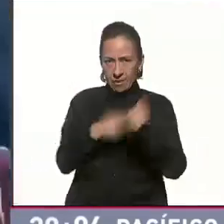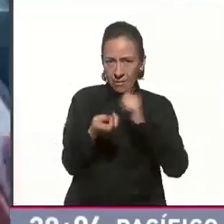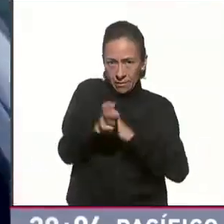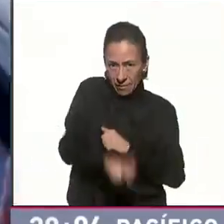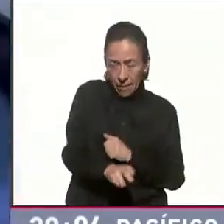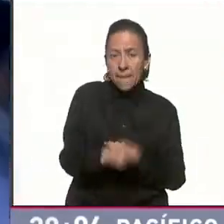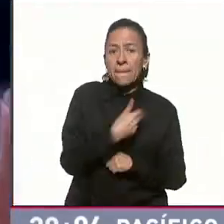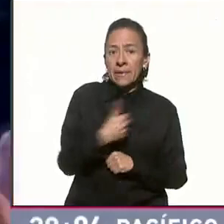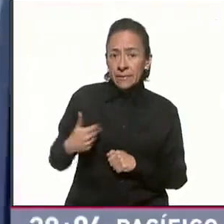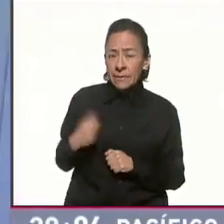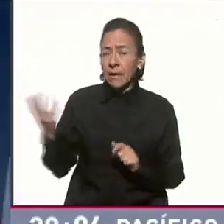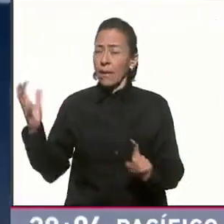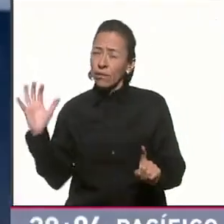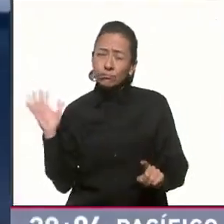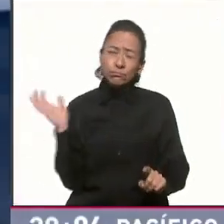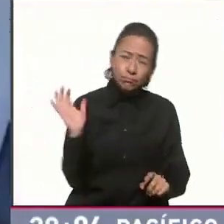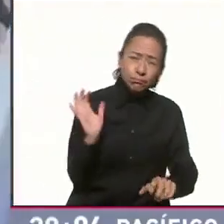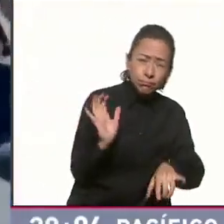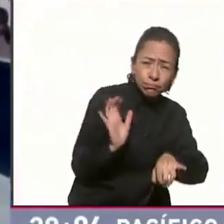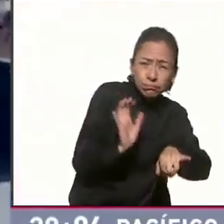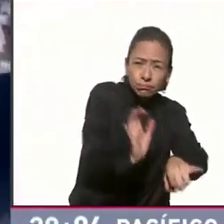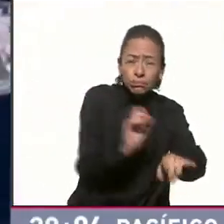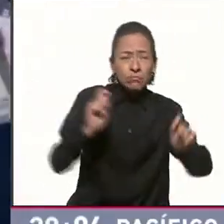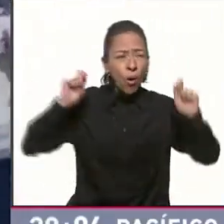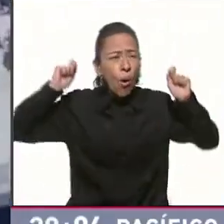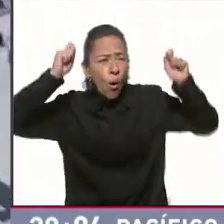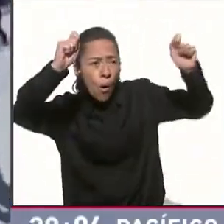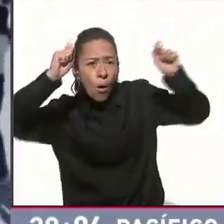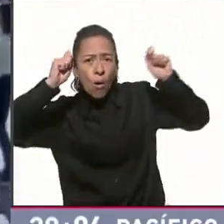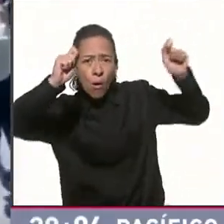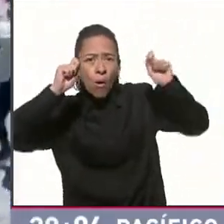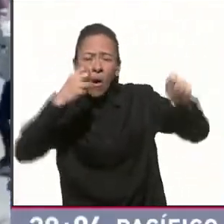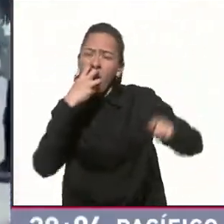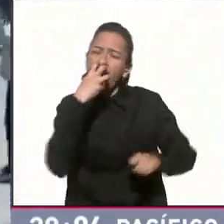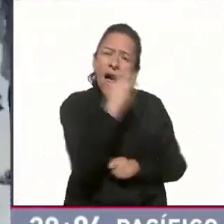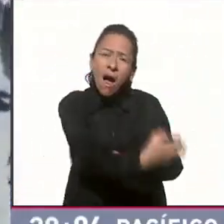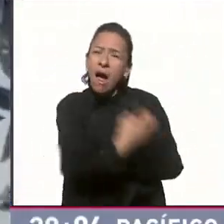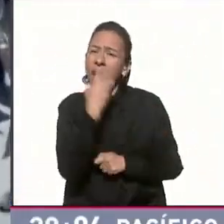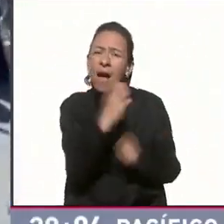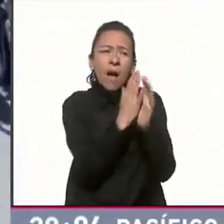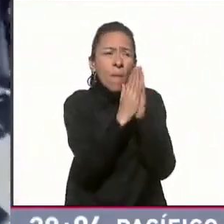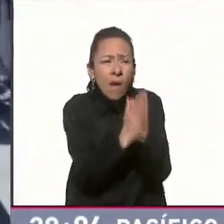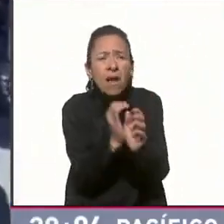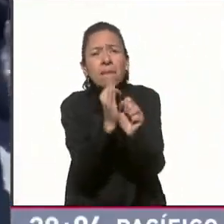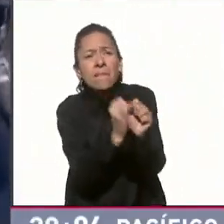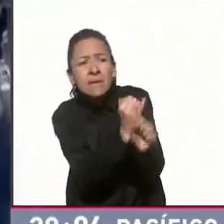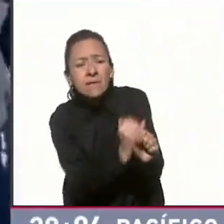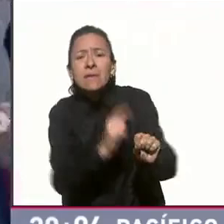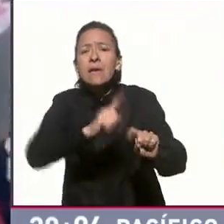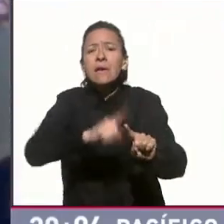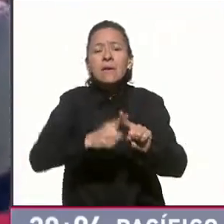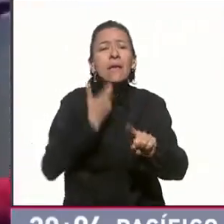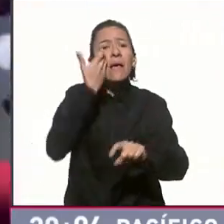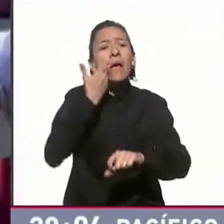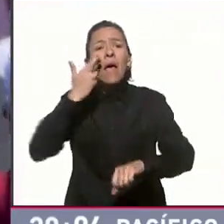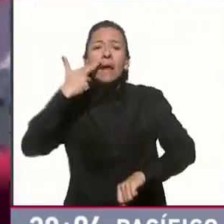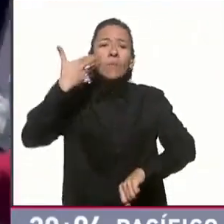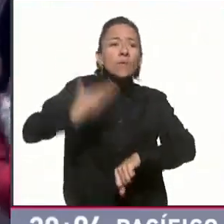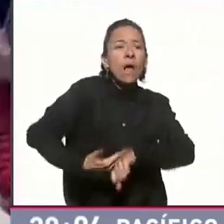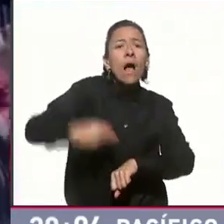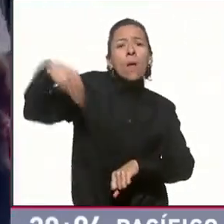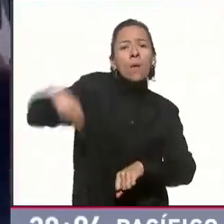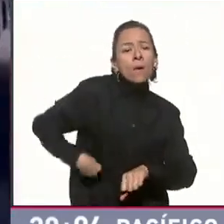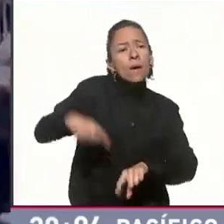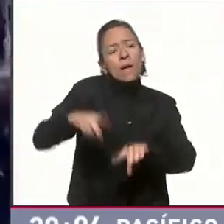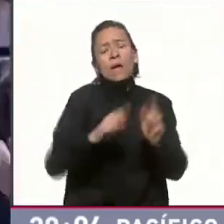paso exhibieron cartulinas y corearon la exigencia de investigar y castigar a los responsables. En respuesta, el